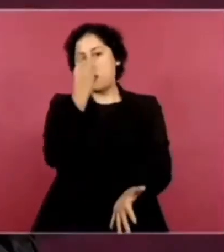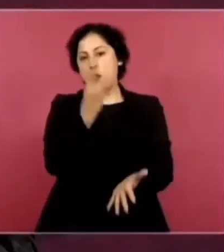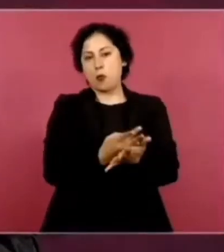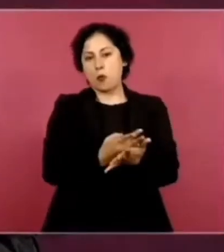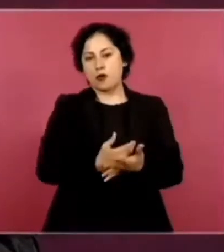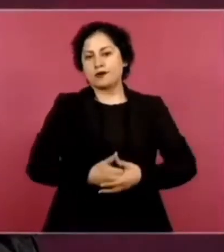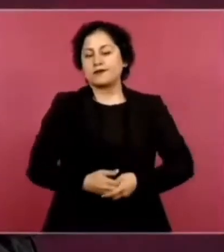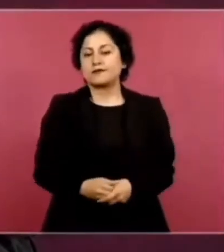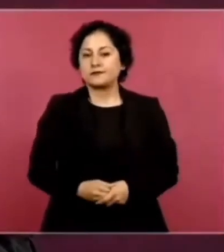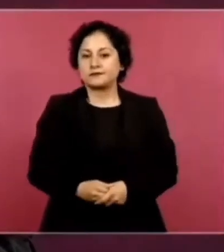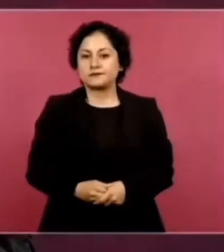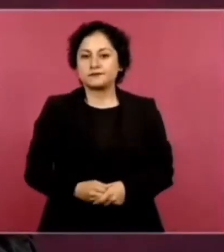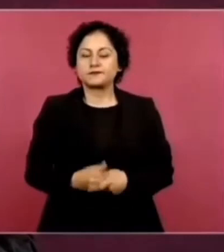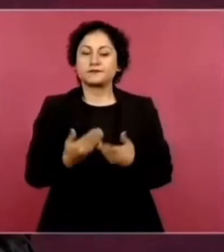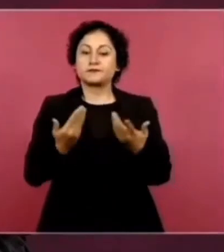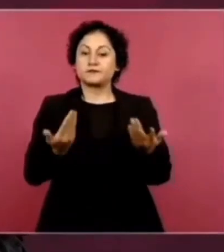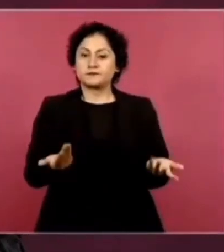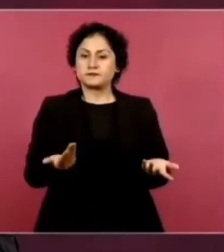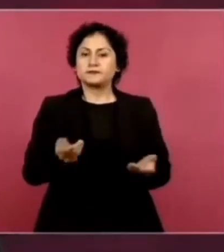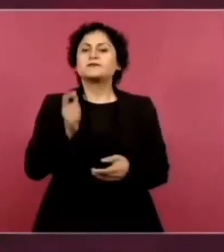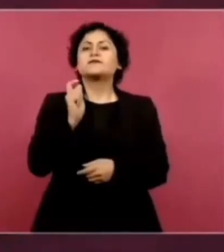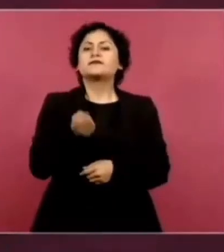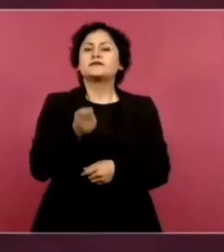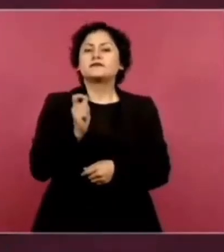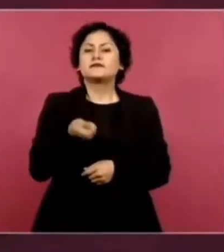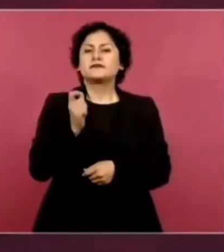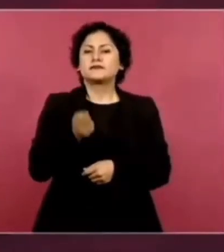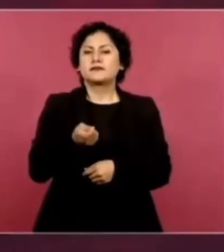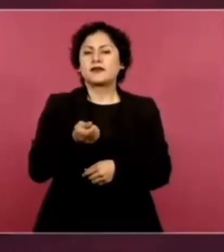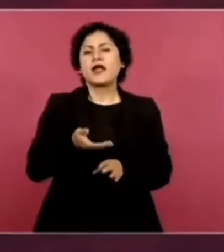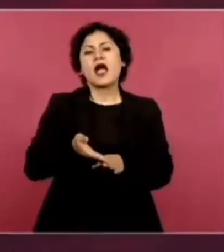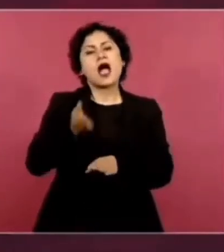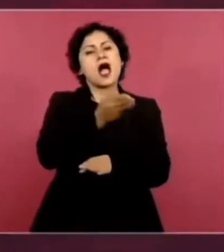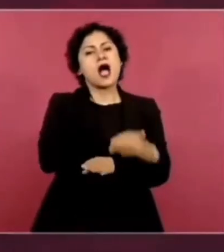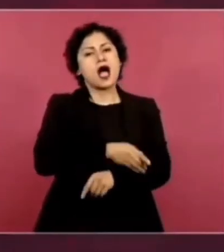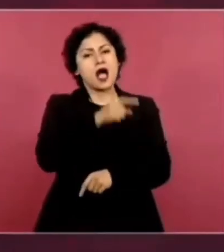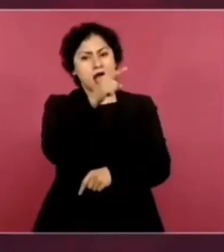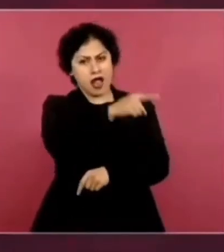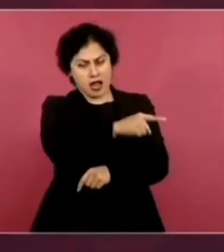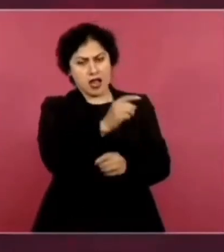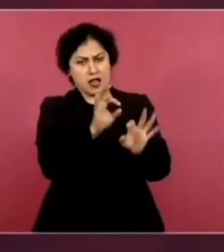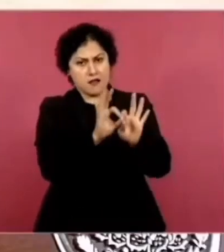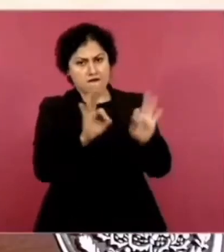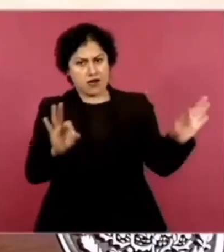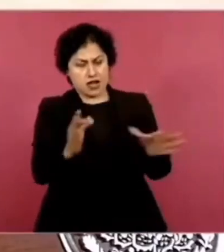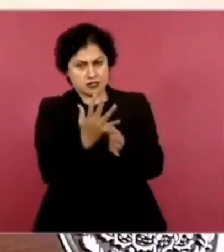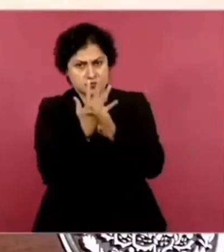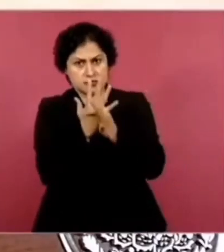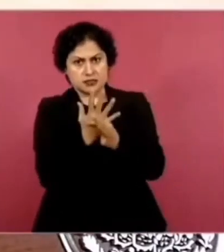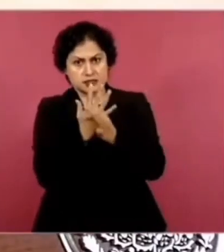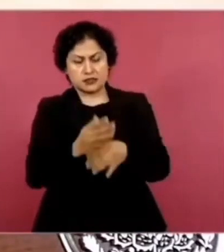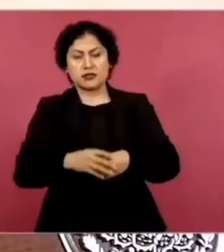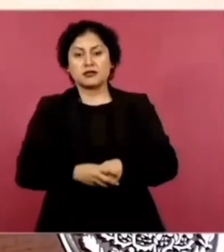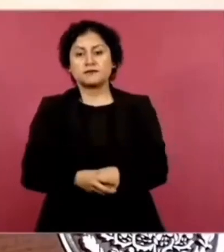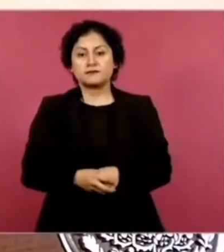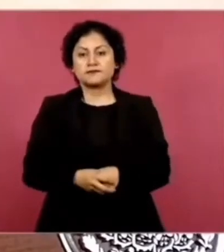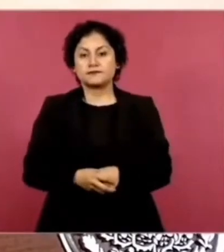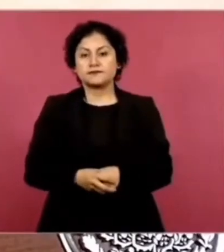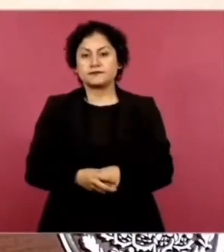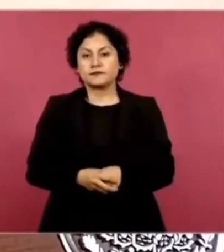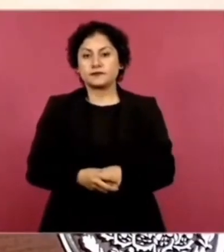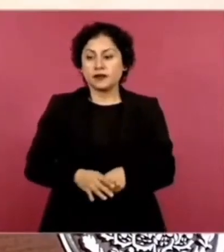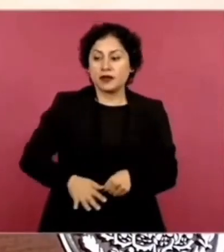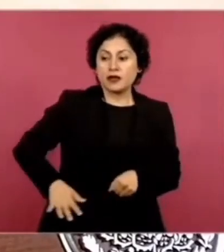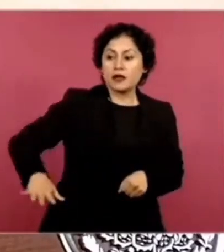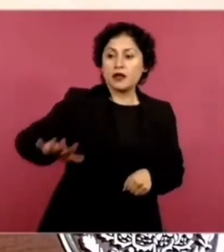Entre otras cosas. Tiene una frase memorable. Memorable. Decía. Al pueblo se le puede engañar